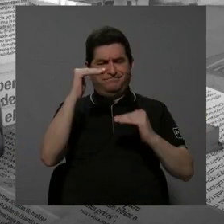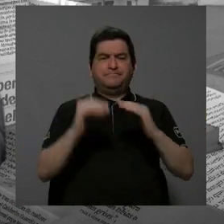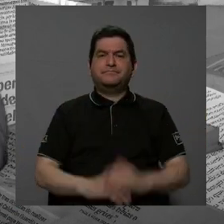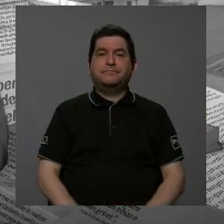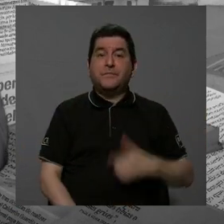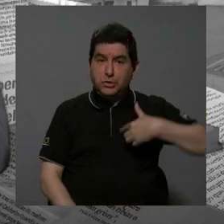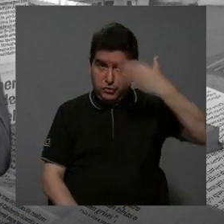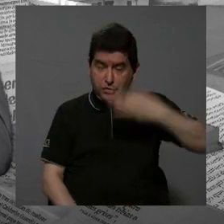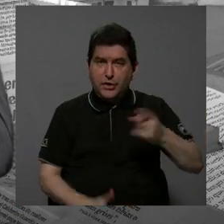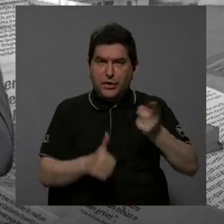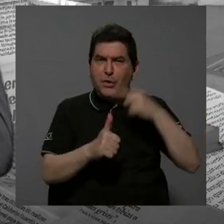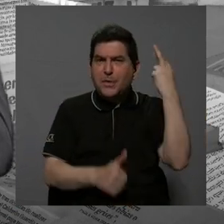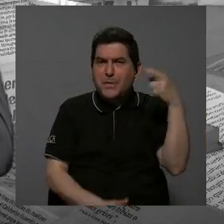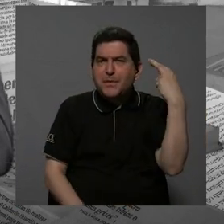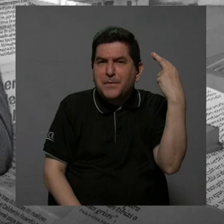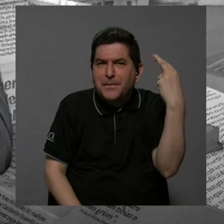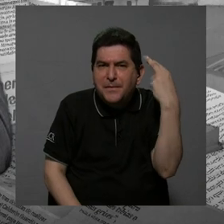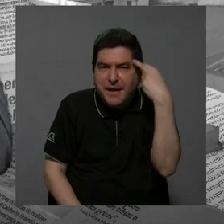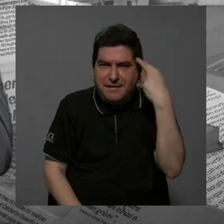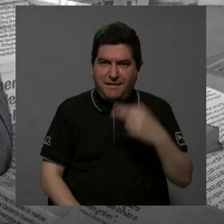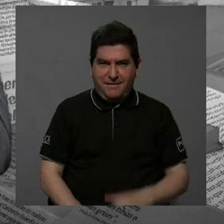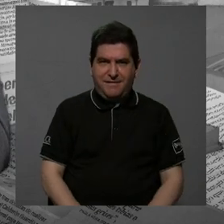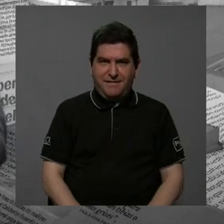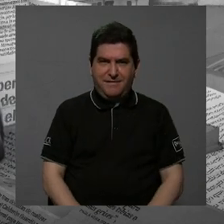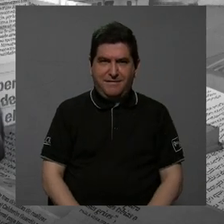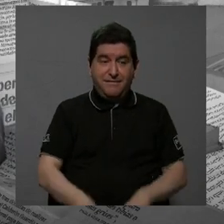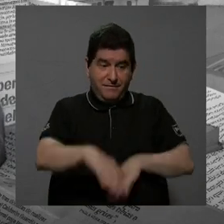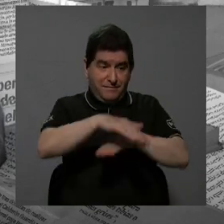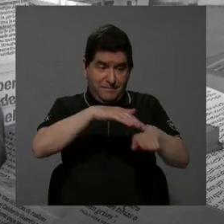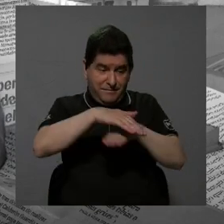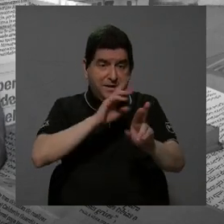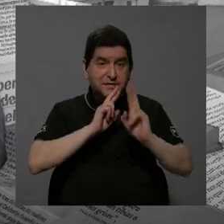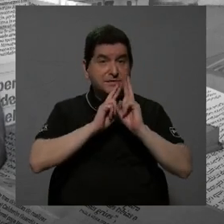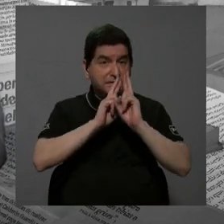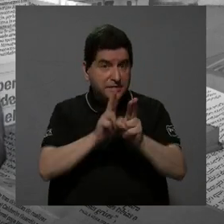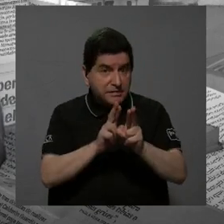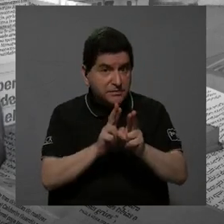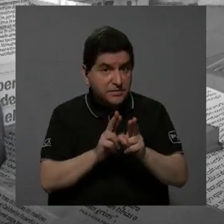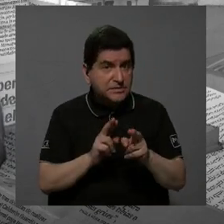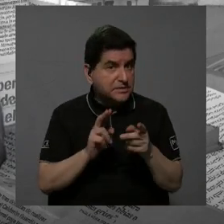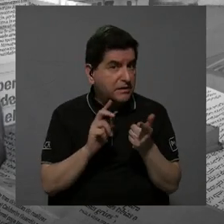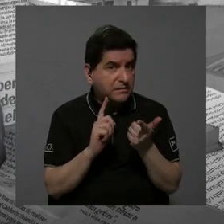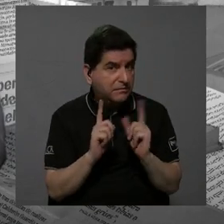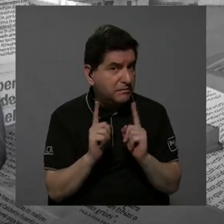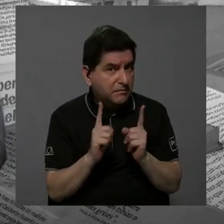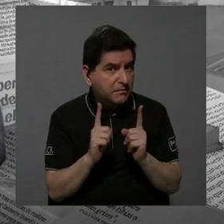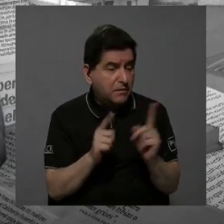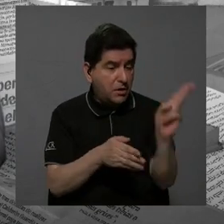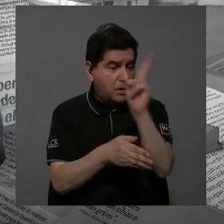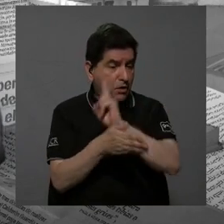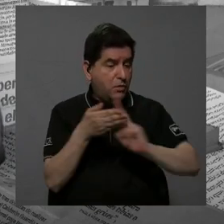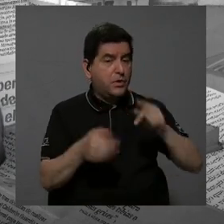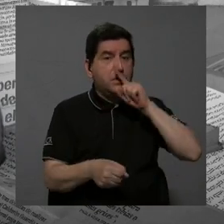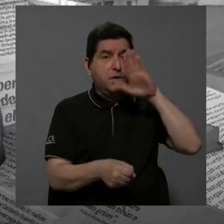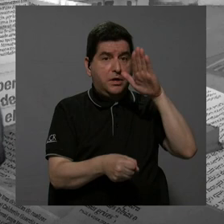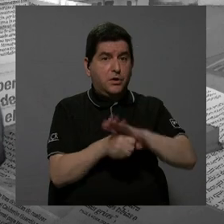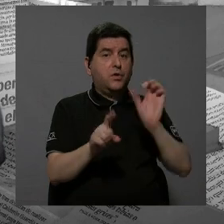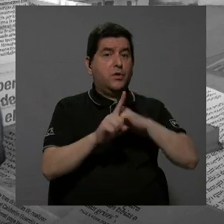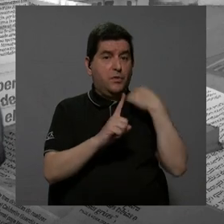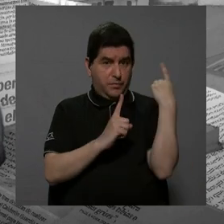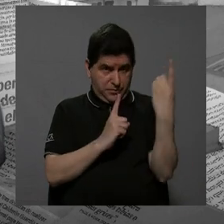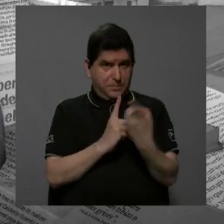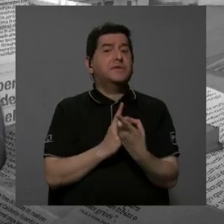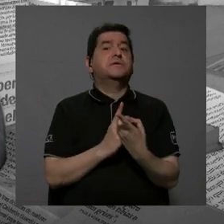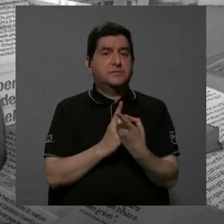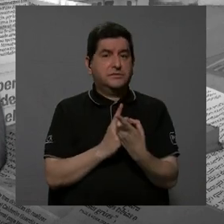la primera razón por la que fundamento mi respuesta es que la universidad tiene un compromiso con la sociedad,